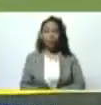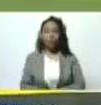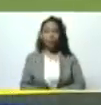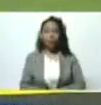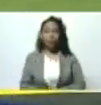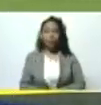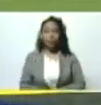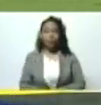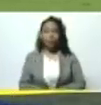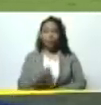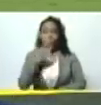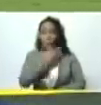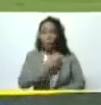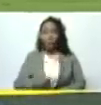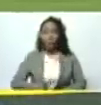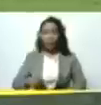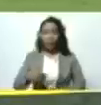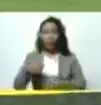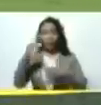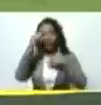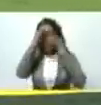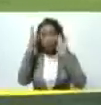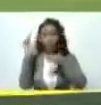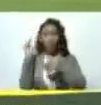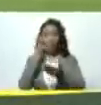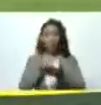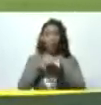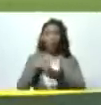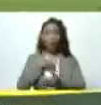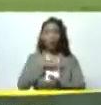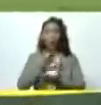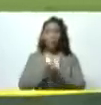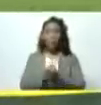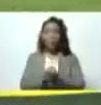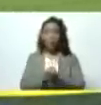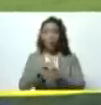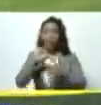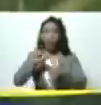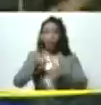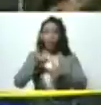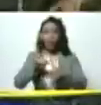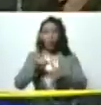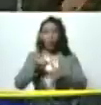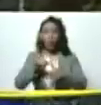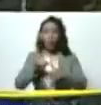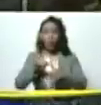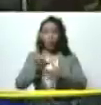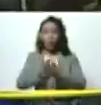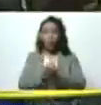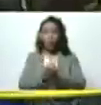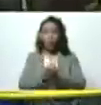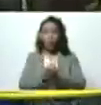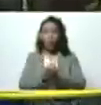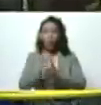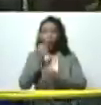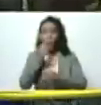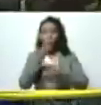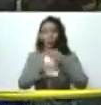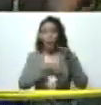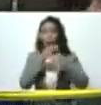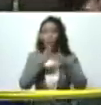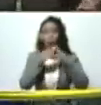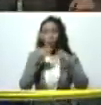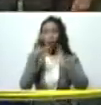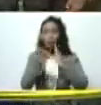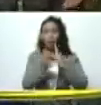bueno presidente escuchando un poco la intervención de nuestro amigo ingeniero agrónomo Rubén que bueno explicaba todas